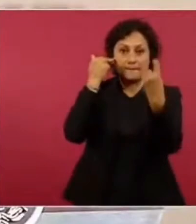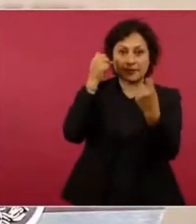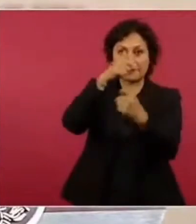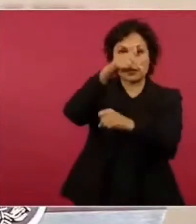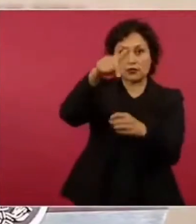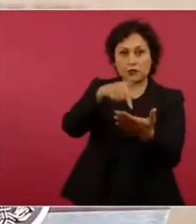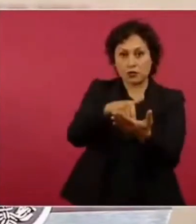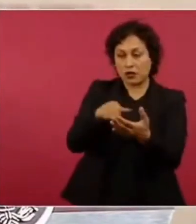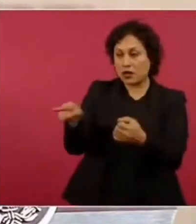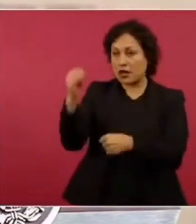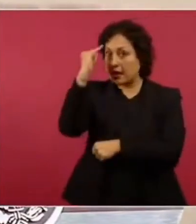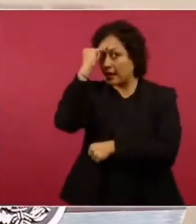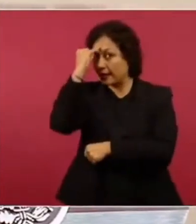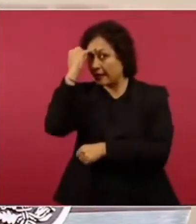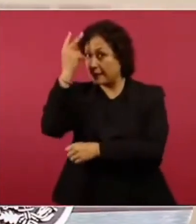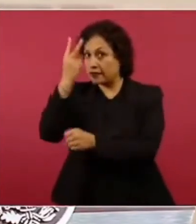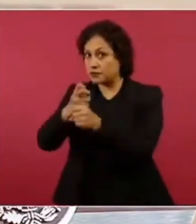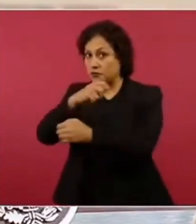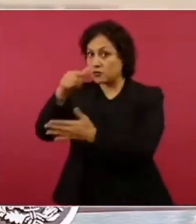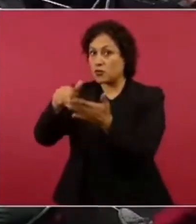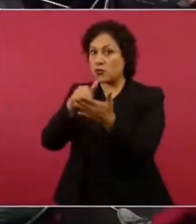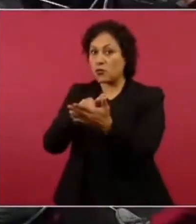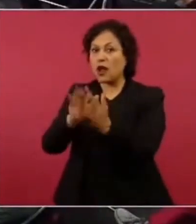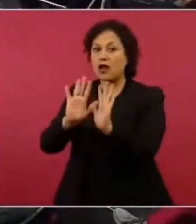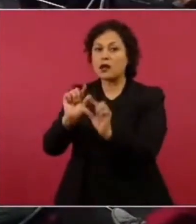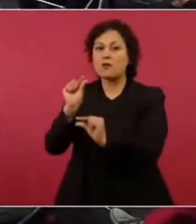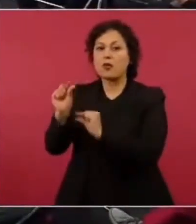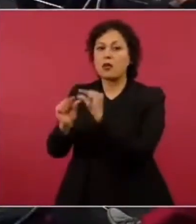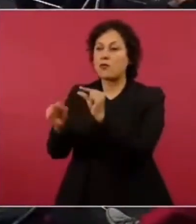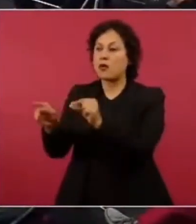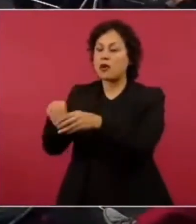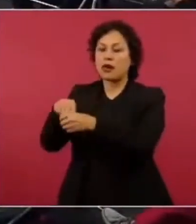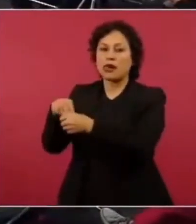entonces a ver si no tienes la encuesta pero